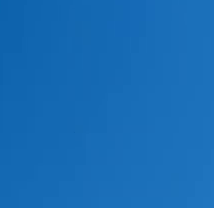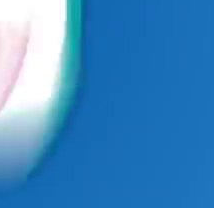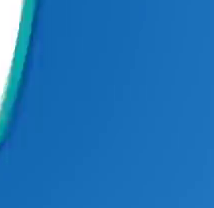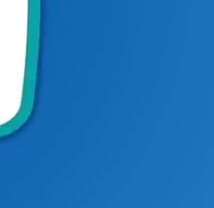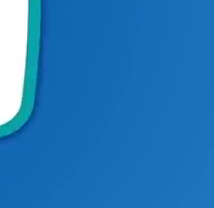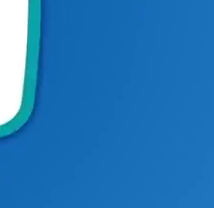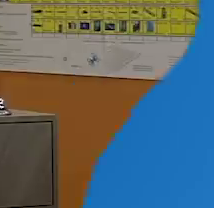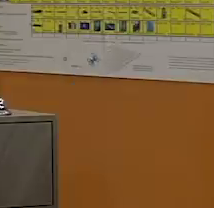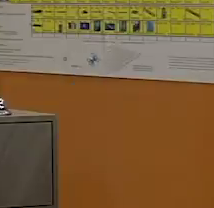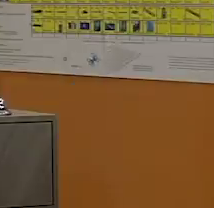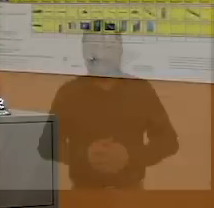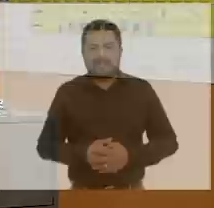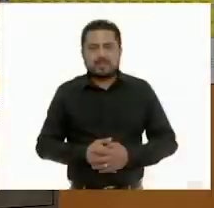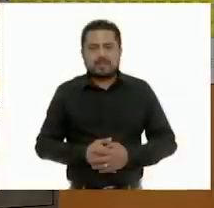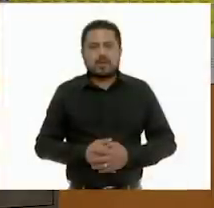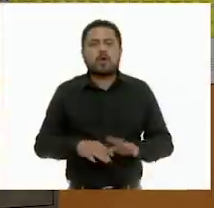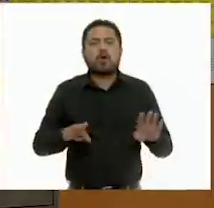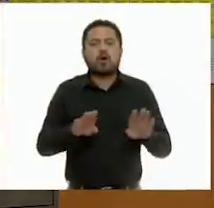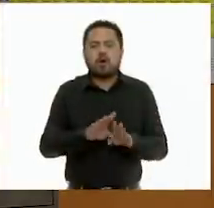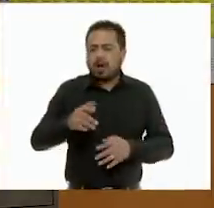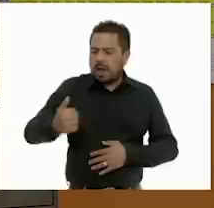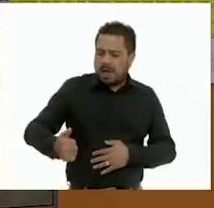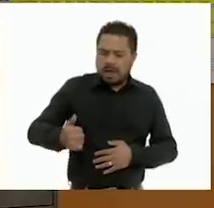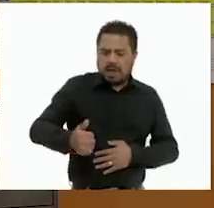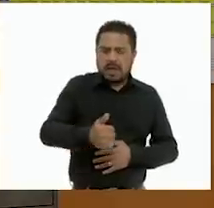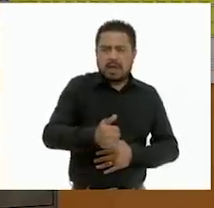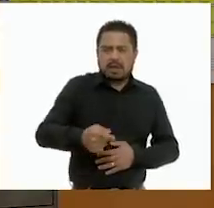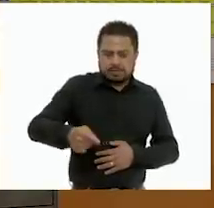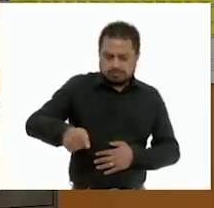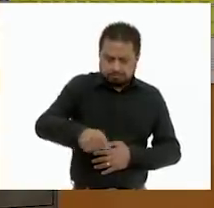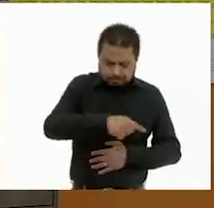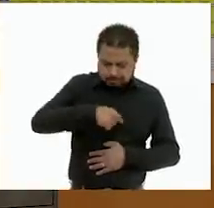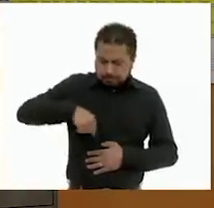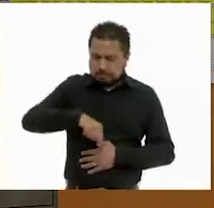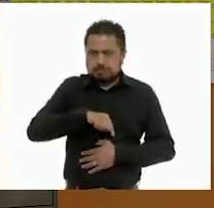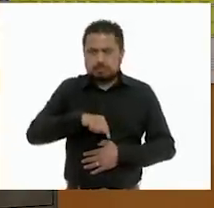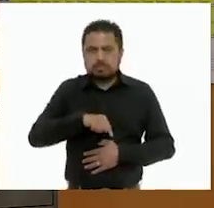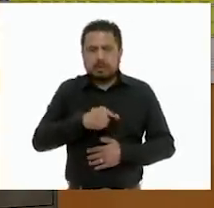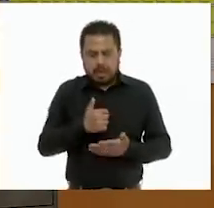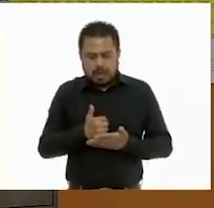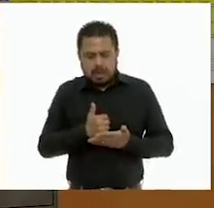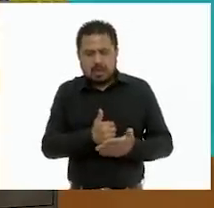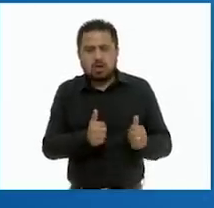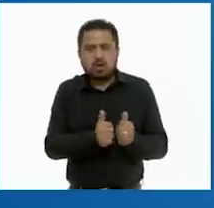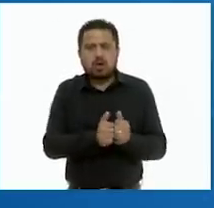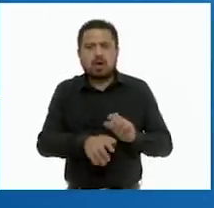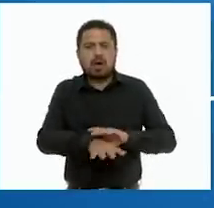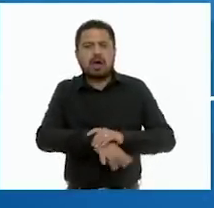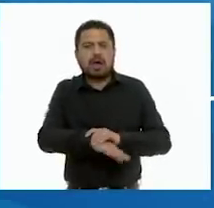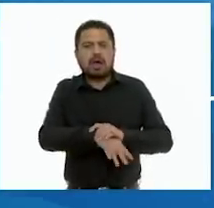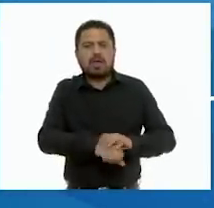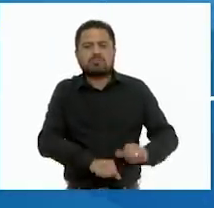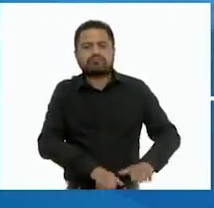¿De qué manera cada uno de nosotros participa en la contaminación del agua?